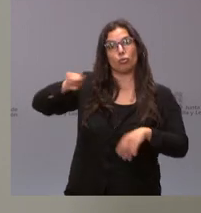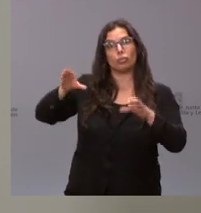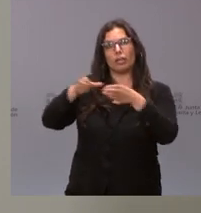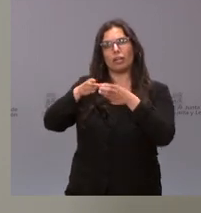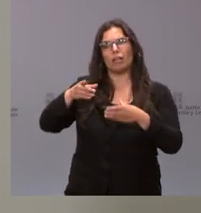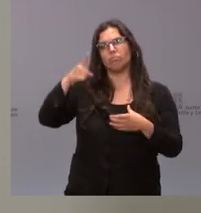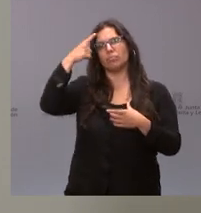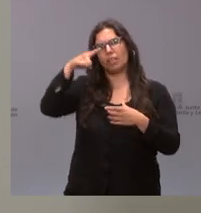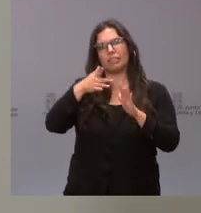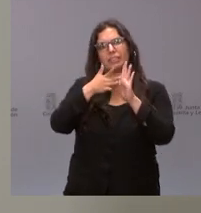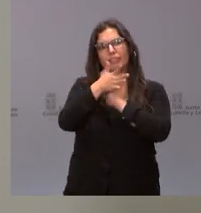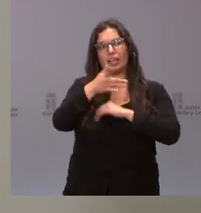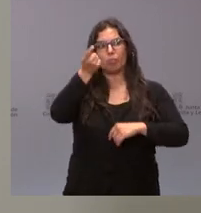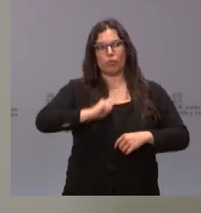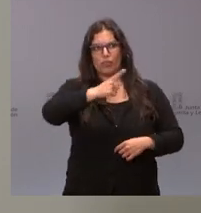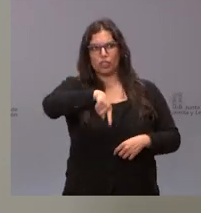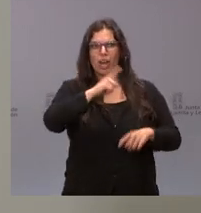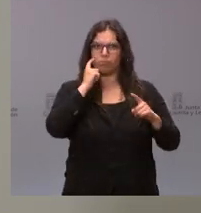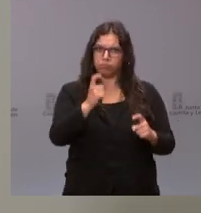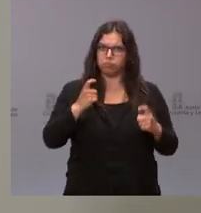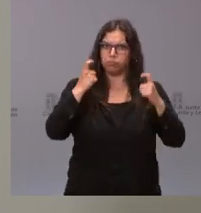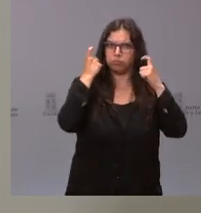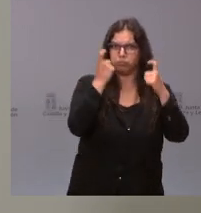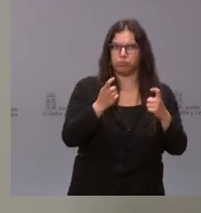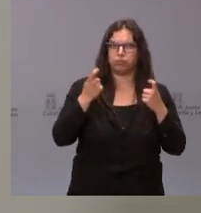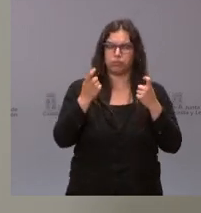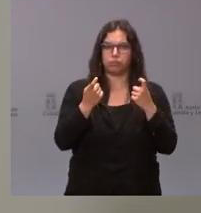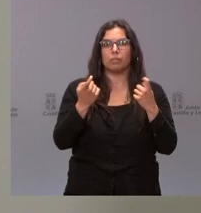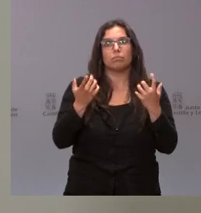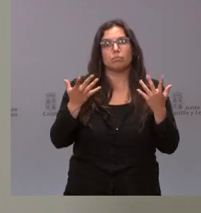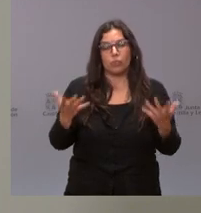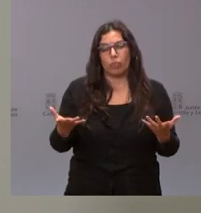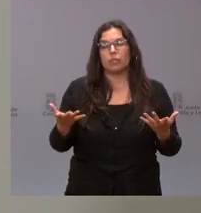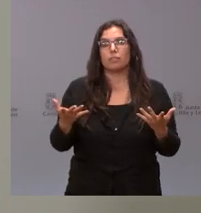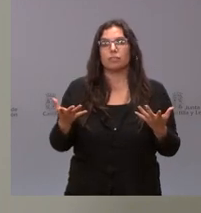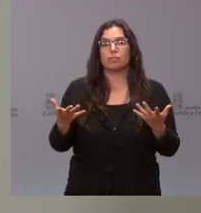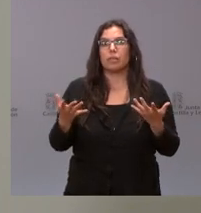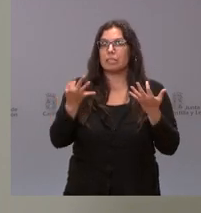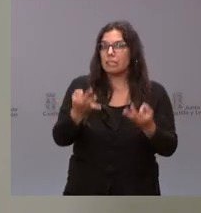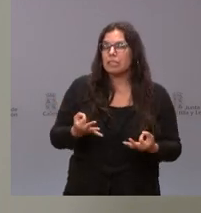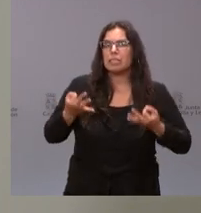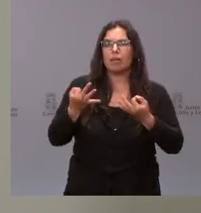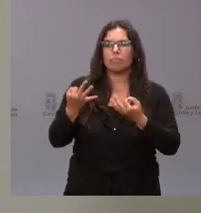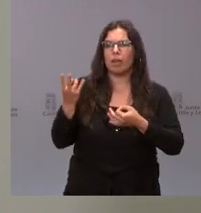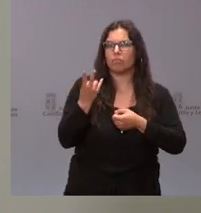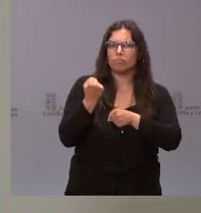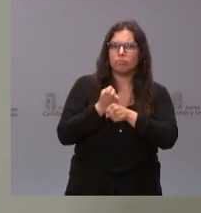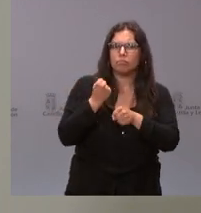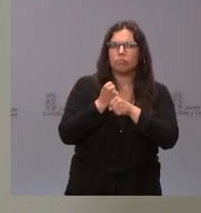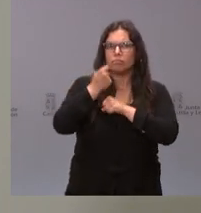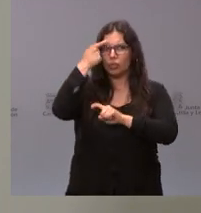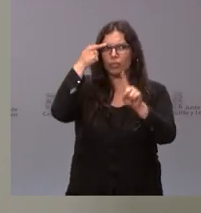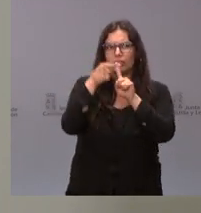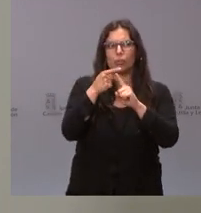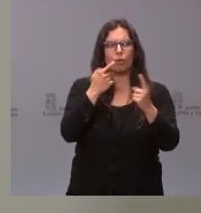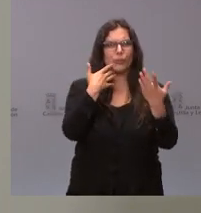esfuerzo que esto supone para los profesionales en Castilla y León y como consecuencia siempre ha trabajado por la vía del acuerdo